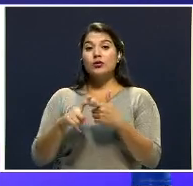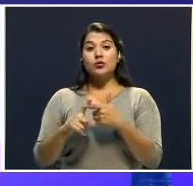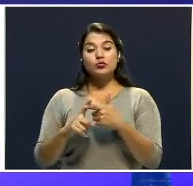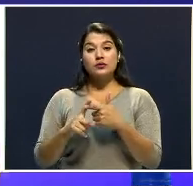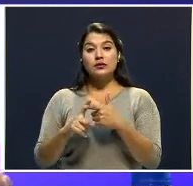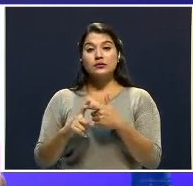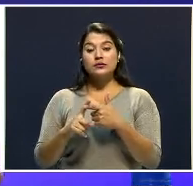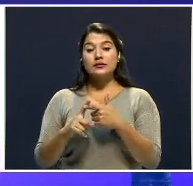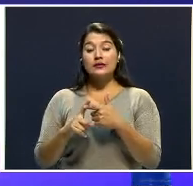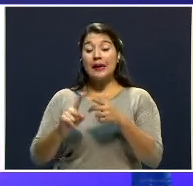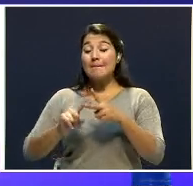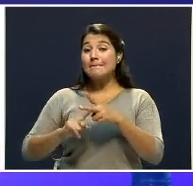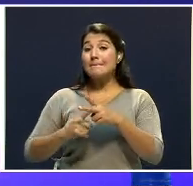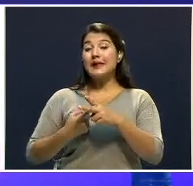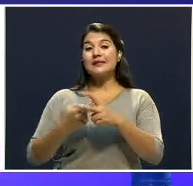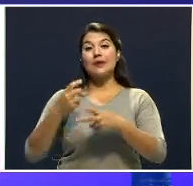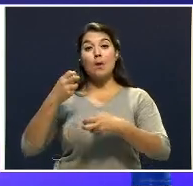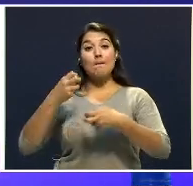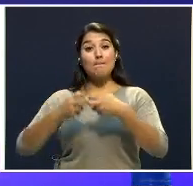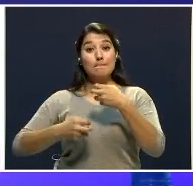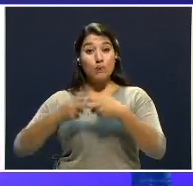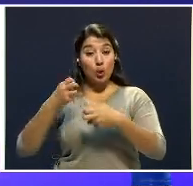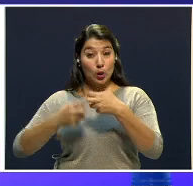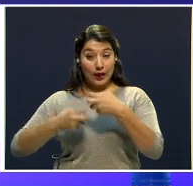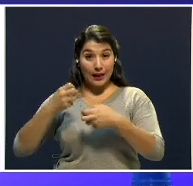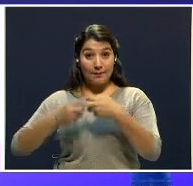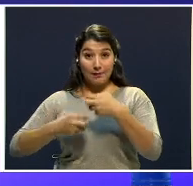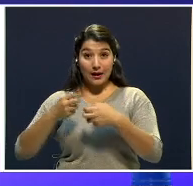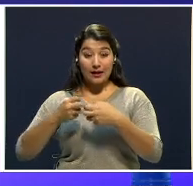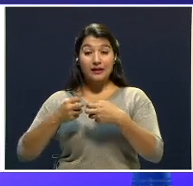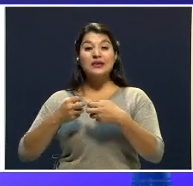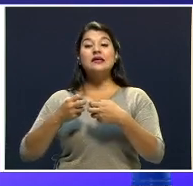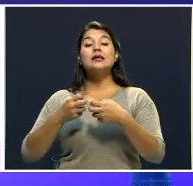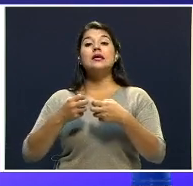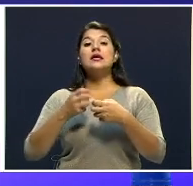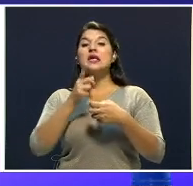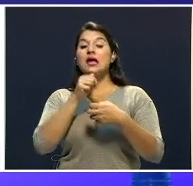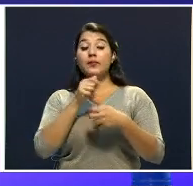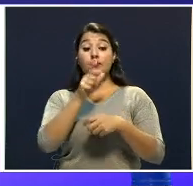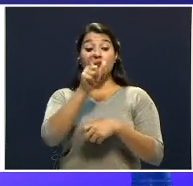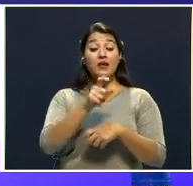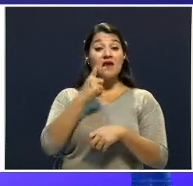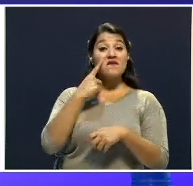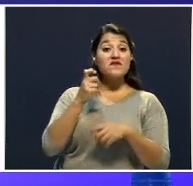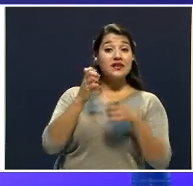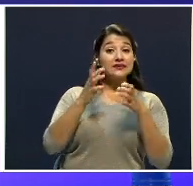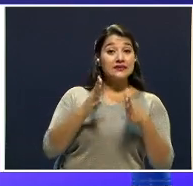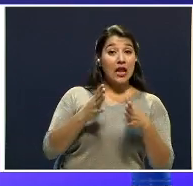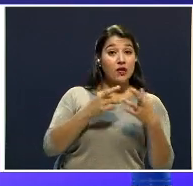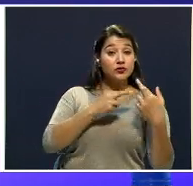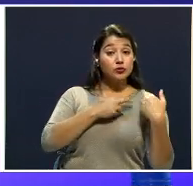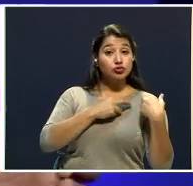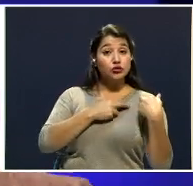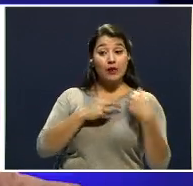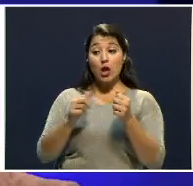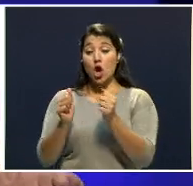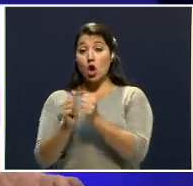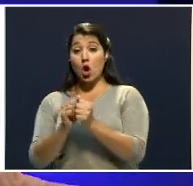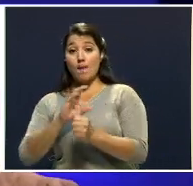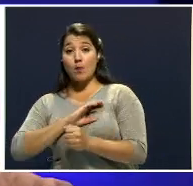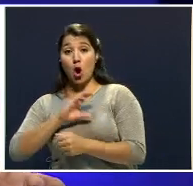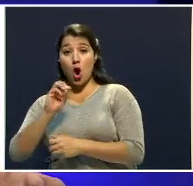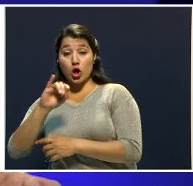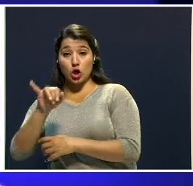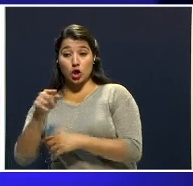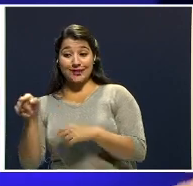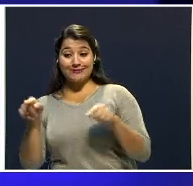pleito entre el fiscal encargado del caso y los agentes del OIJ. ¿Que ya tenían el caso?